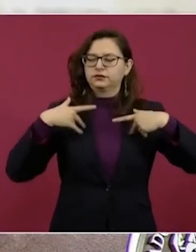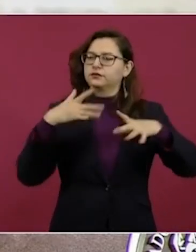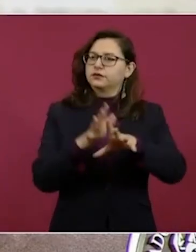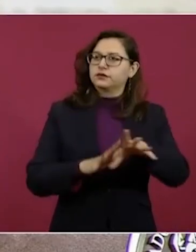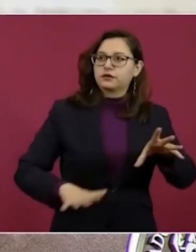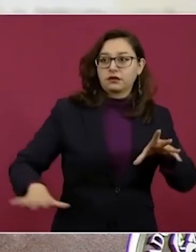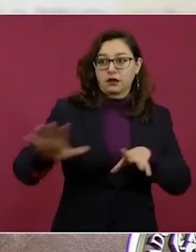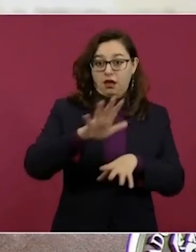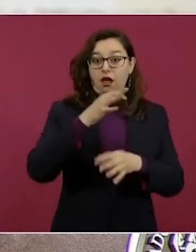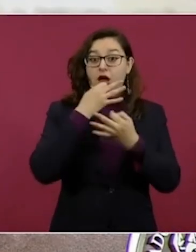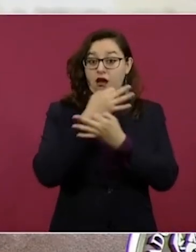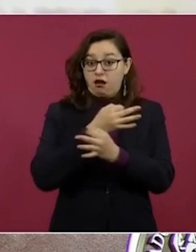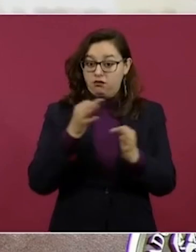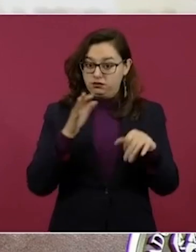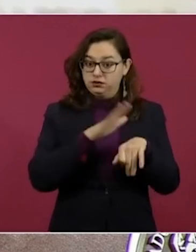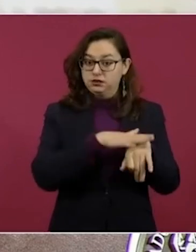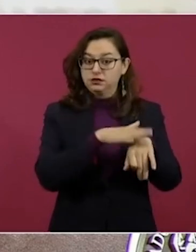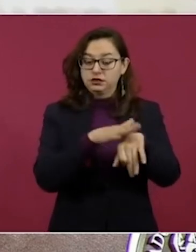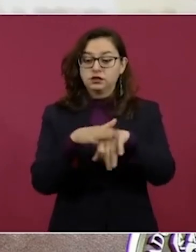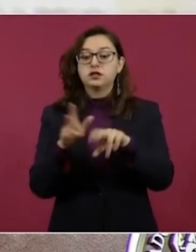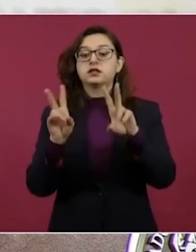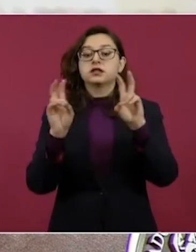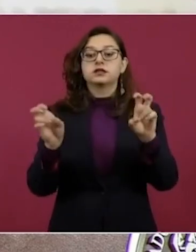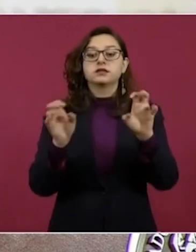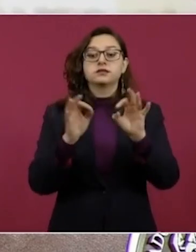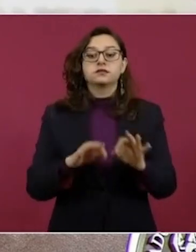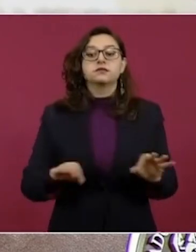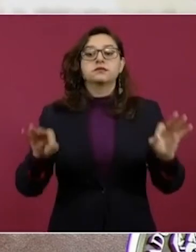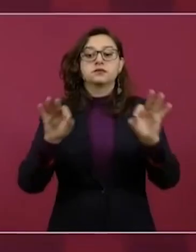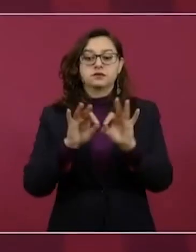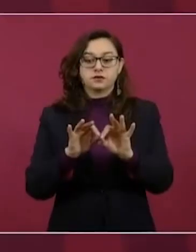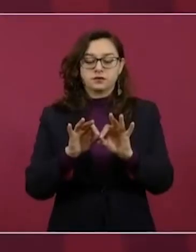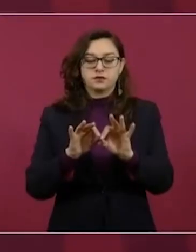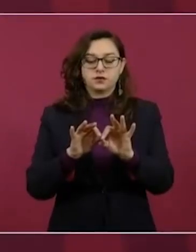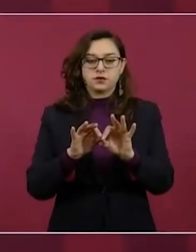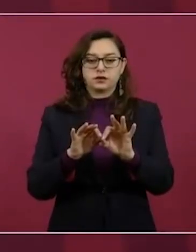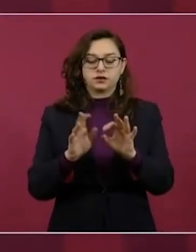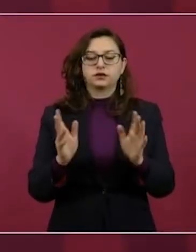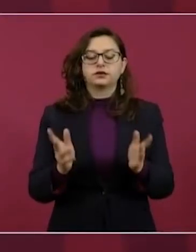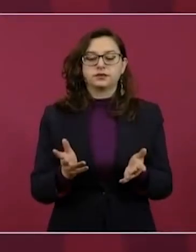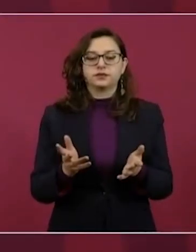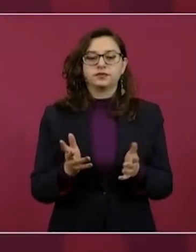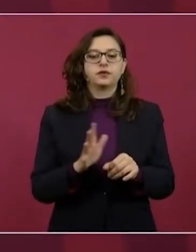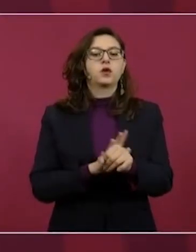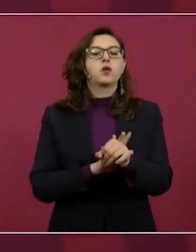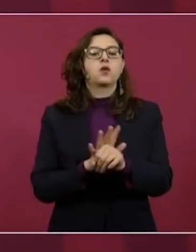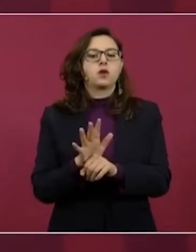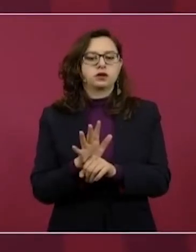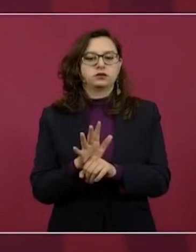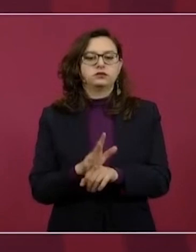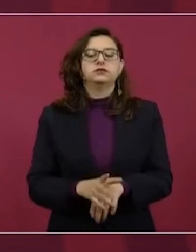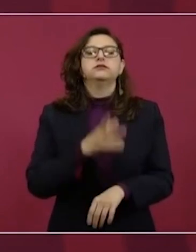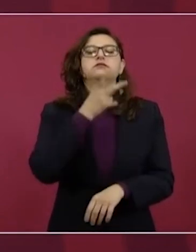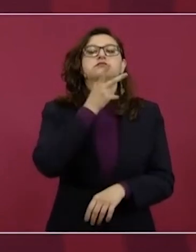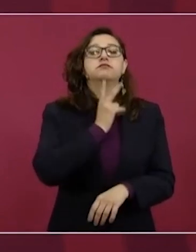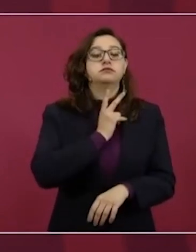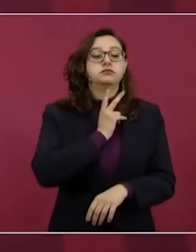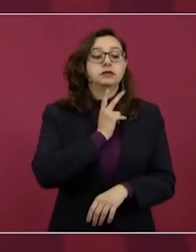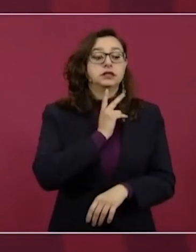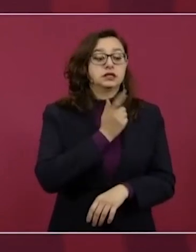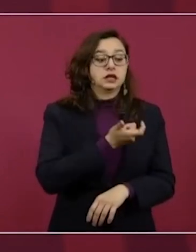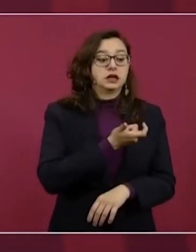que no vamos a tener problemas de aumentos